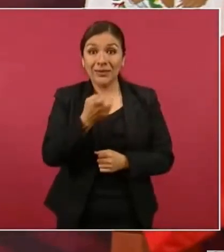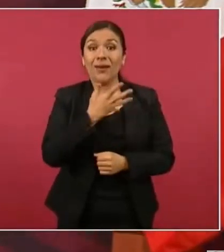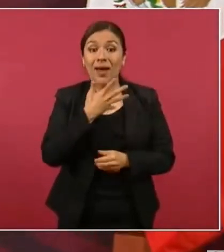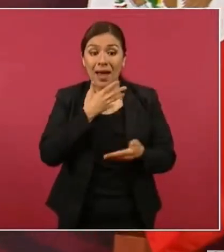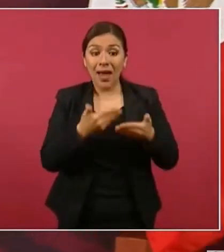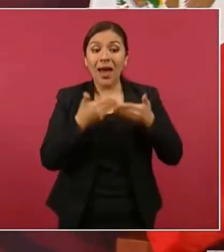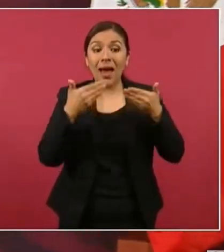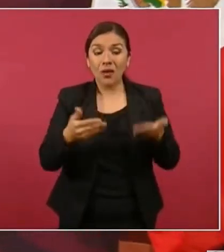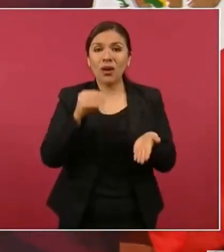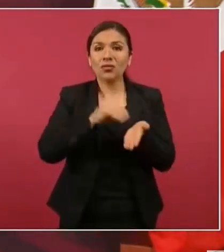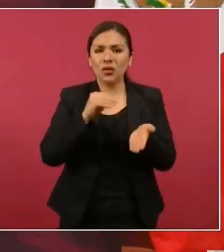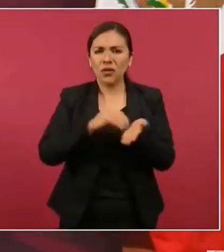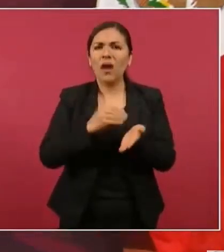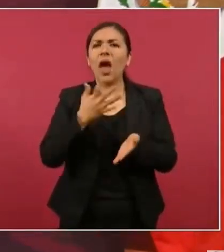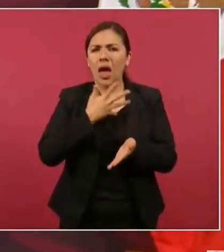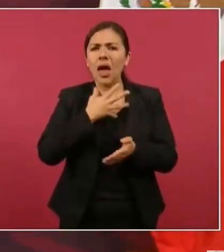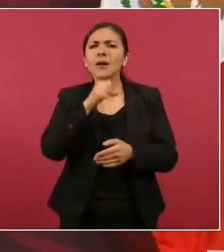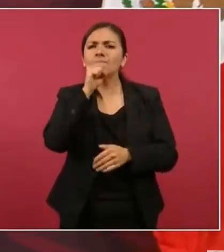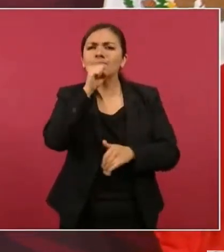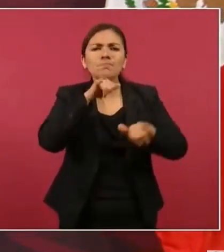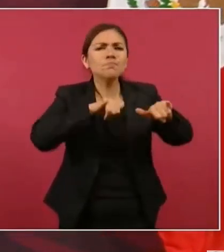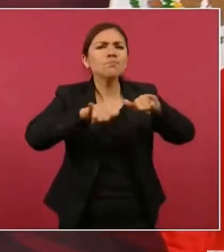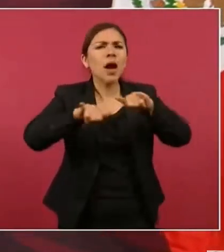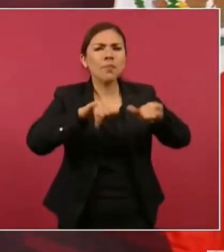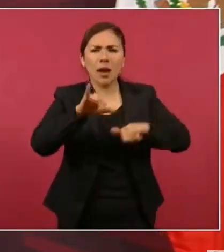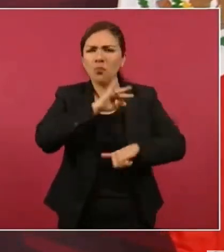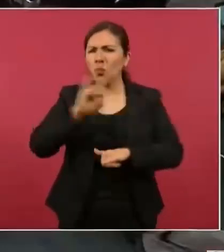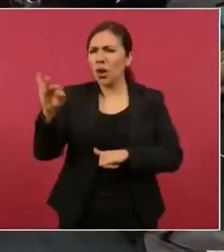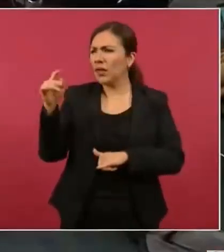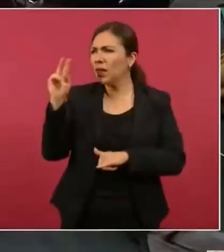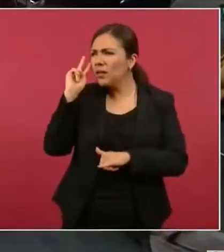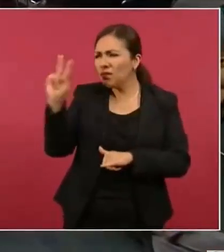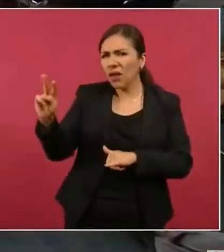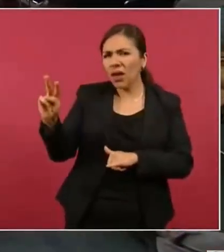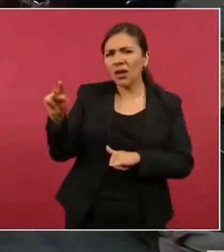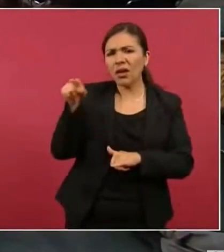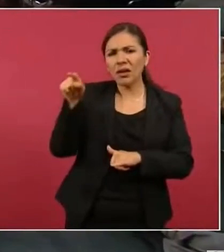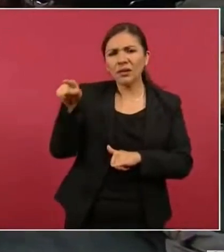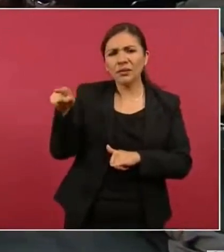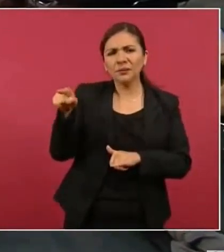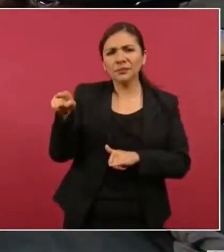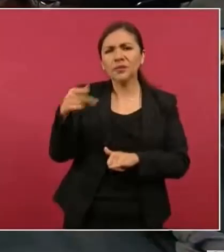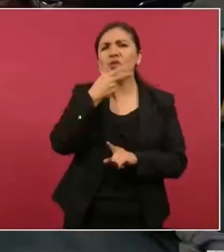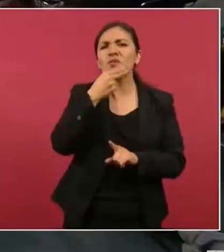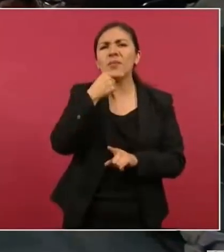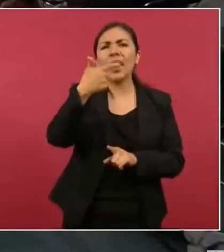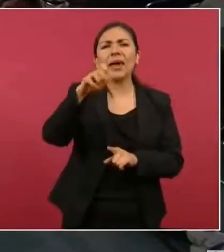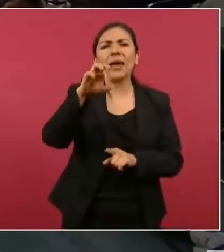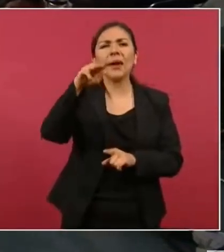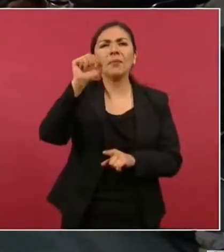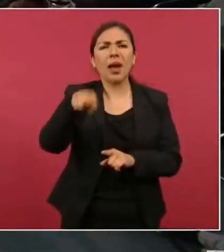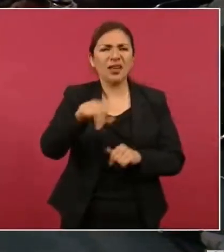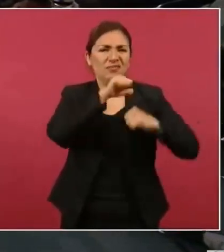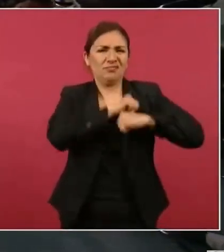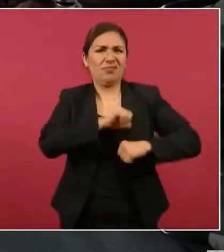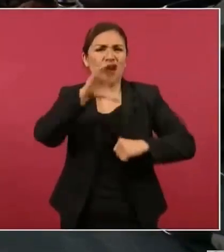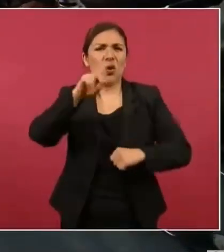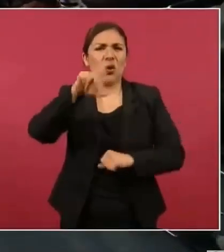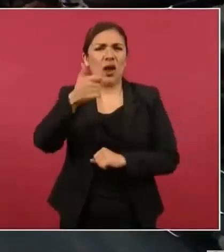hay un mapa, a ver si te lo envía Germán Martínez de Conagua,